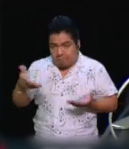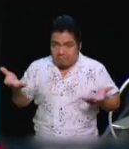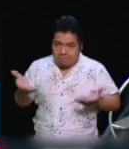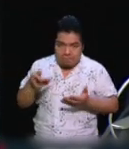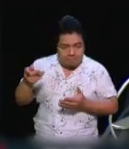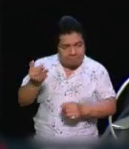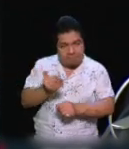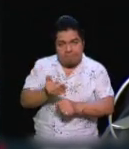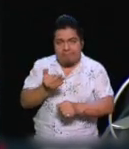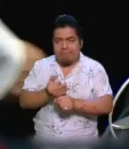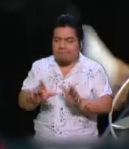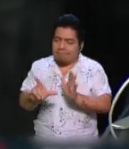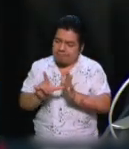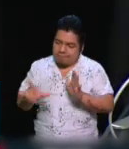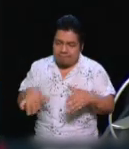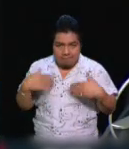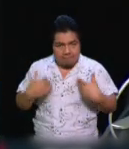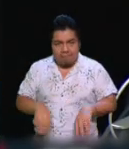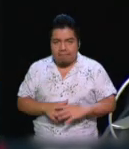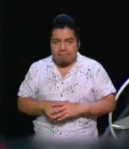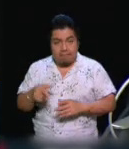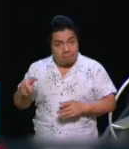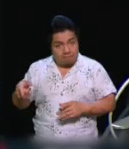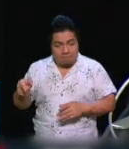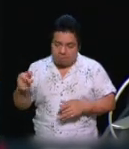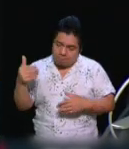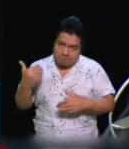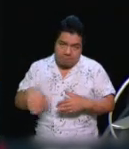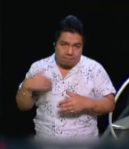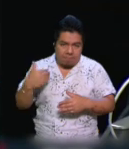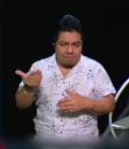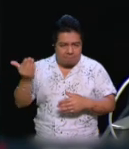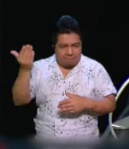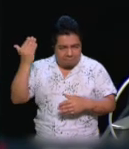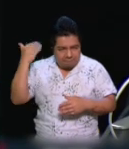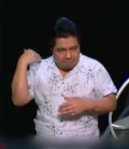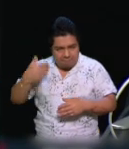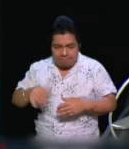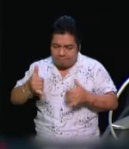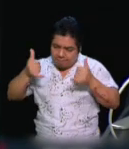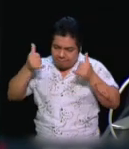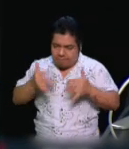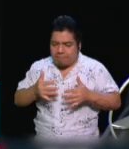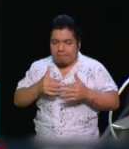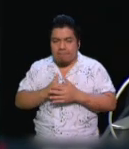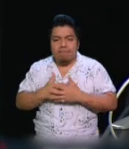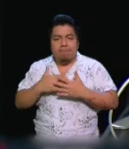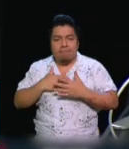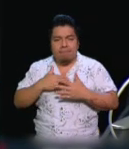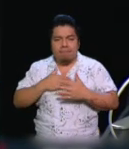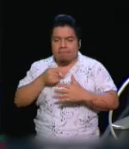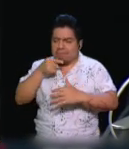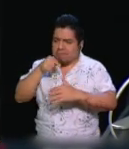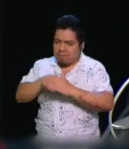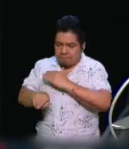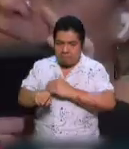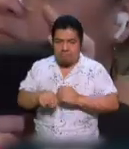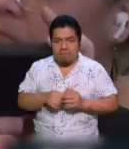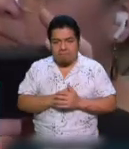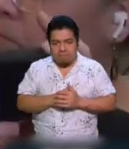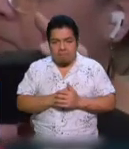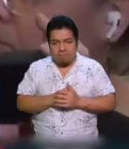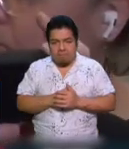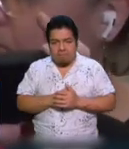que desde esa dura época yo lo denuncié con firmeza.